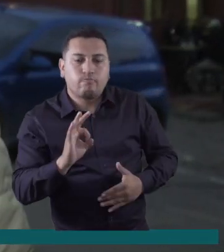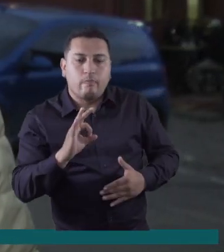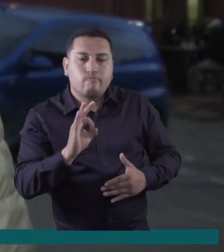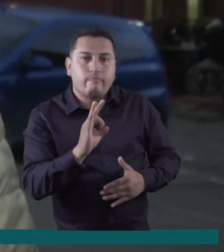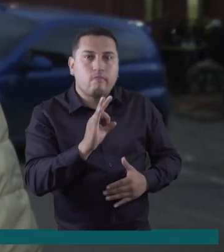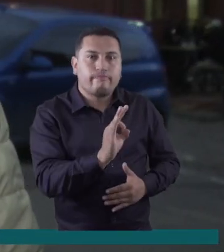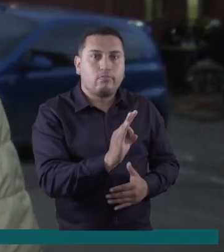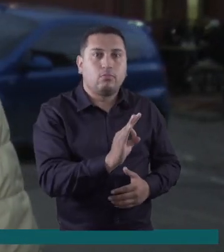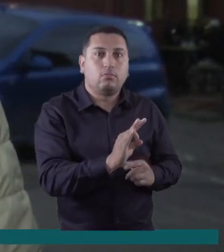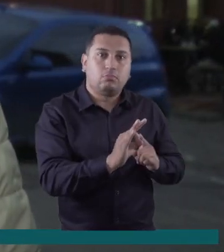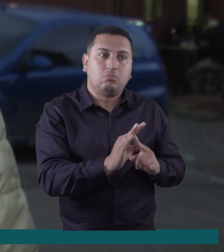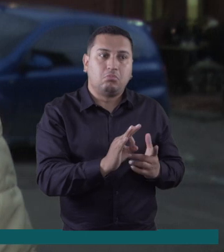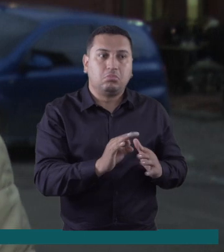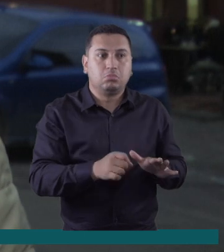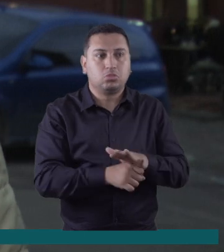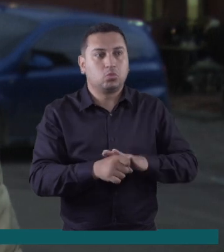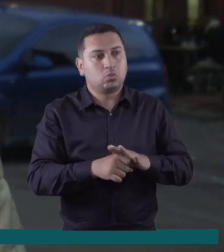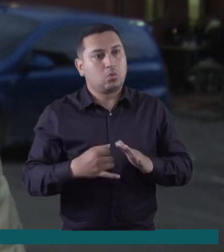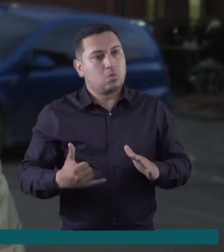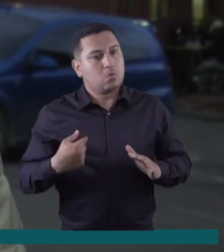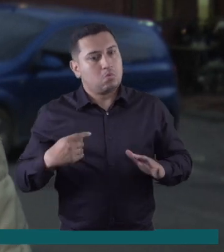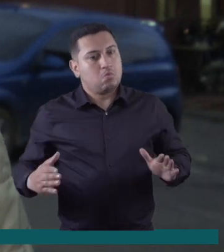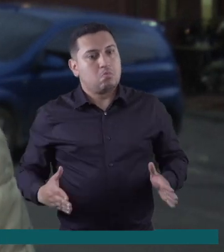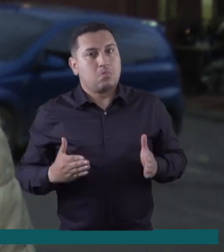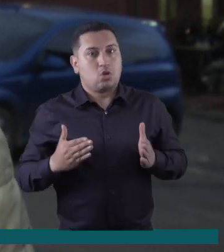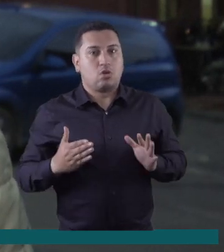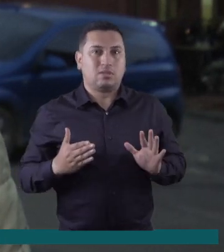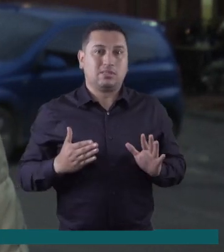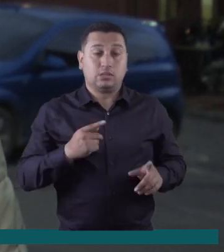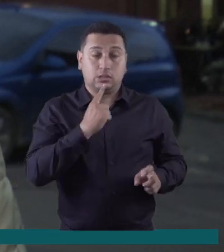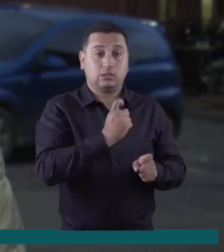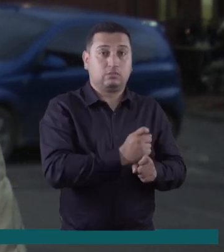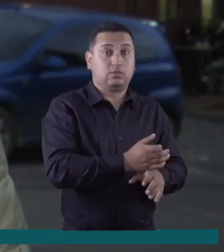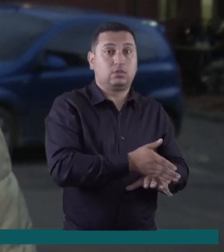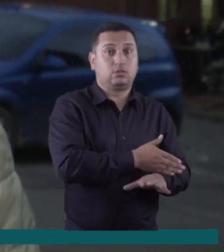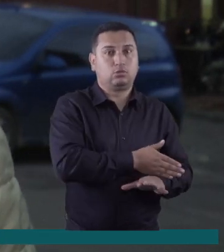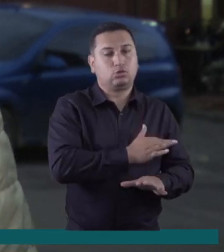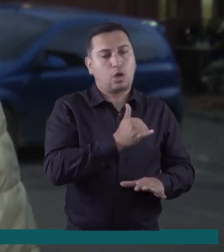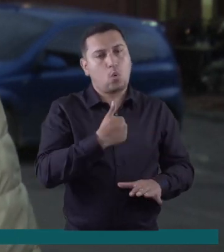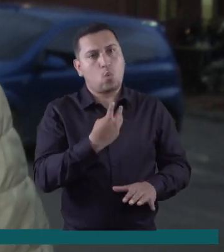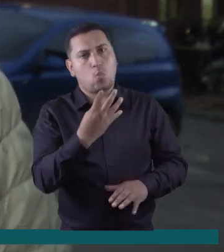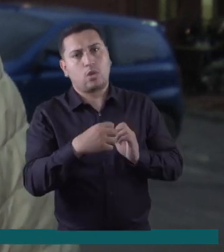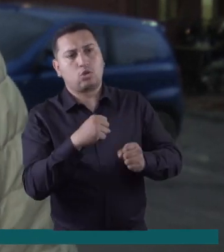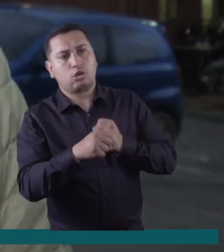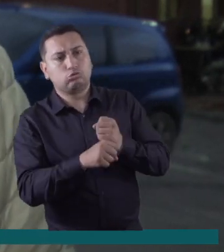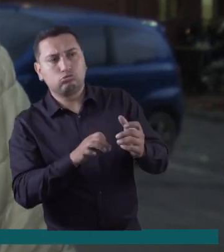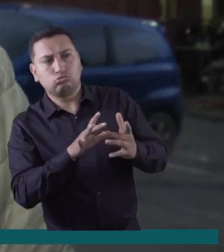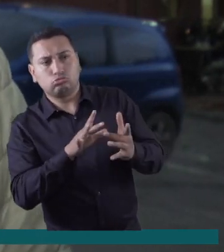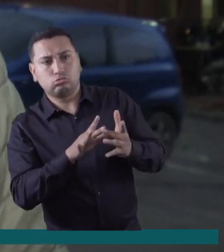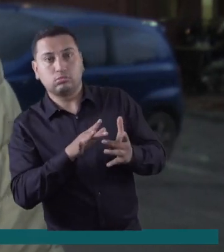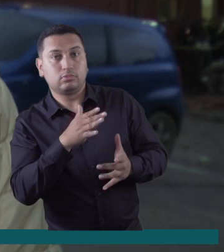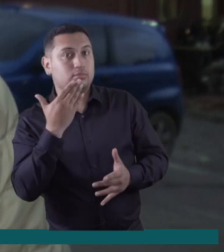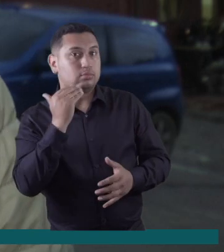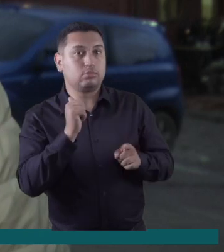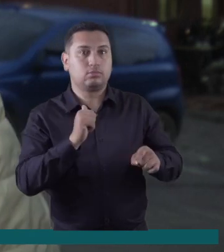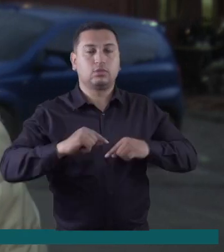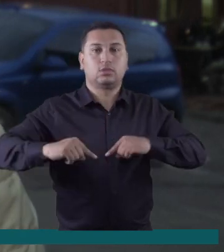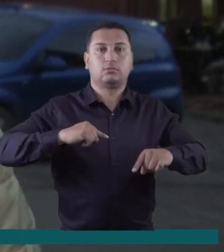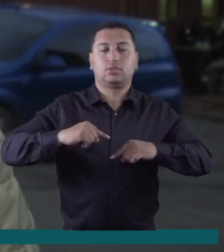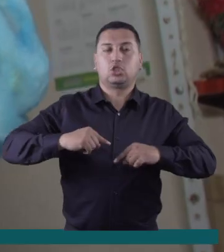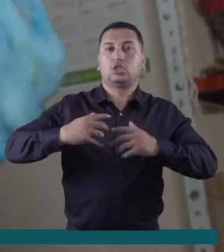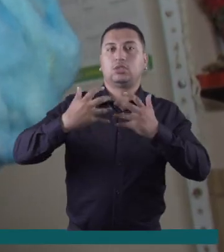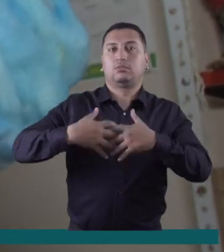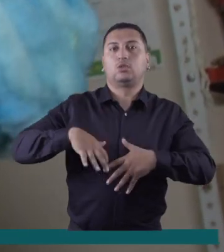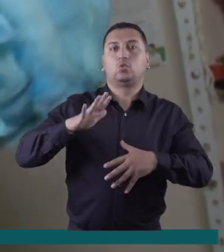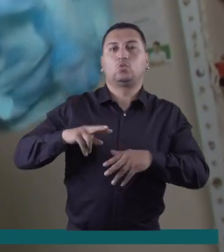ayudándole con los pompones. Entonces pues la situación ha estado un poco pesada, pero ya llevo cuatro años